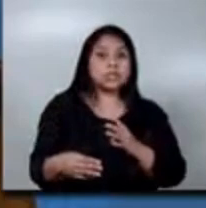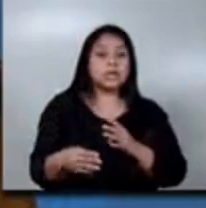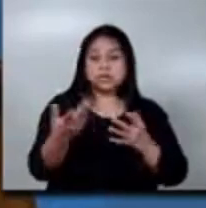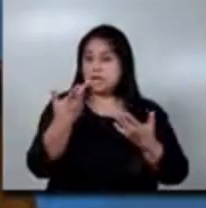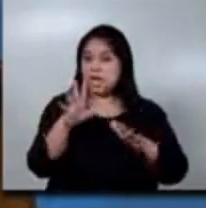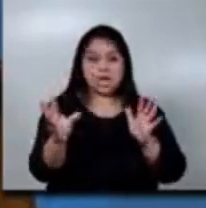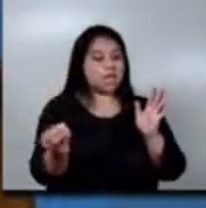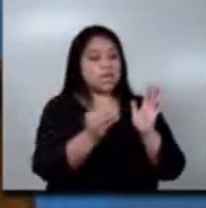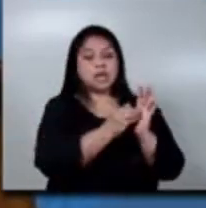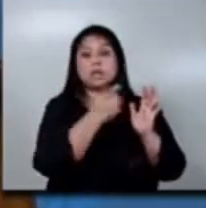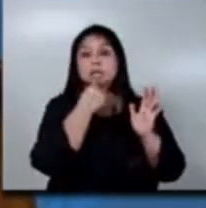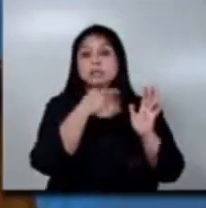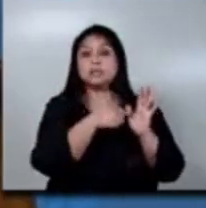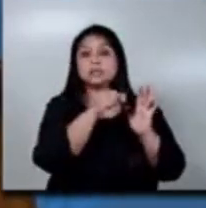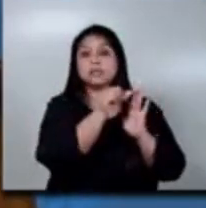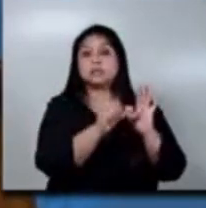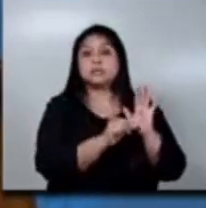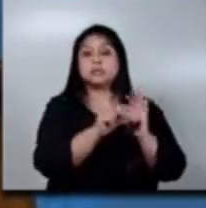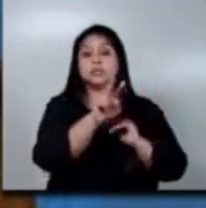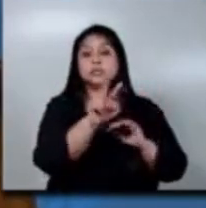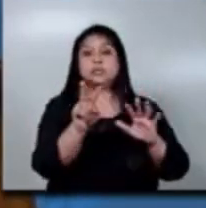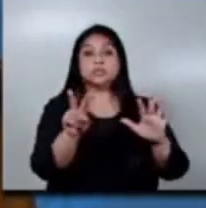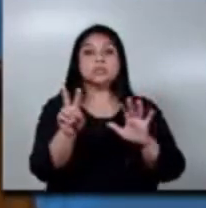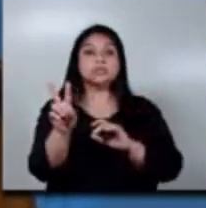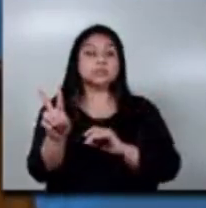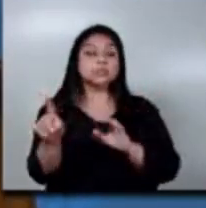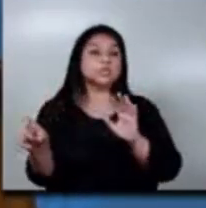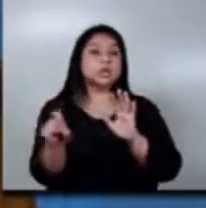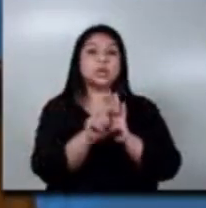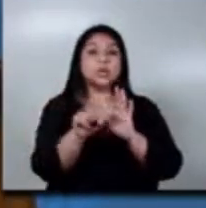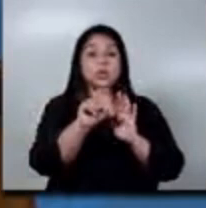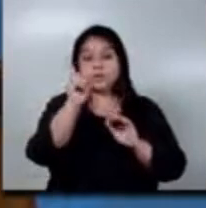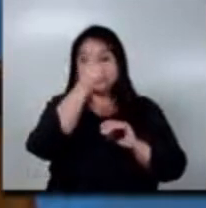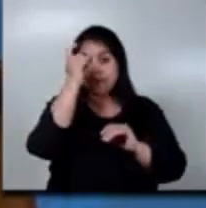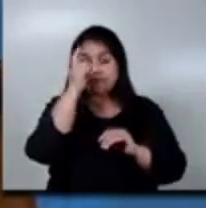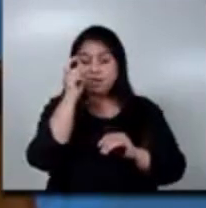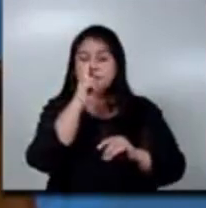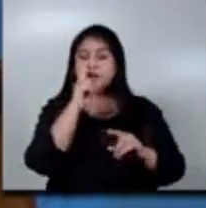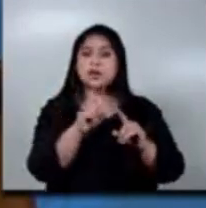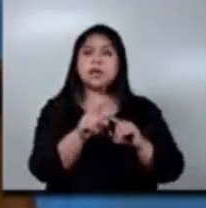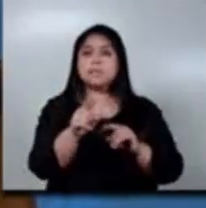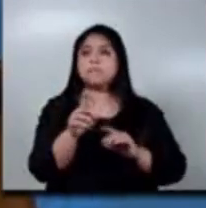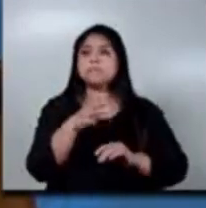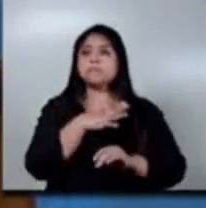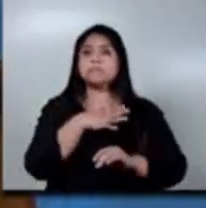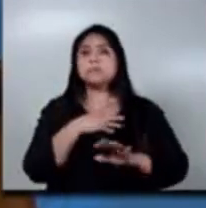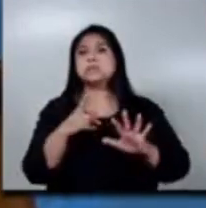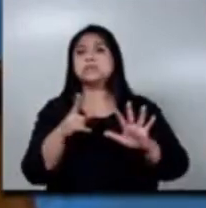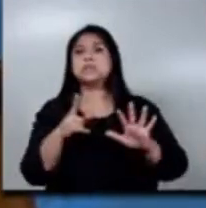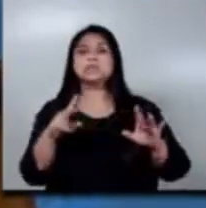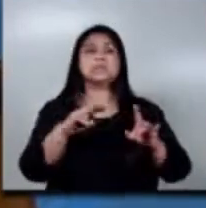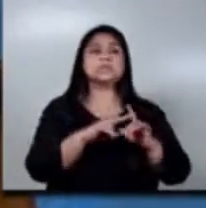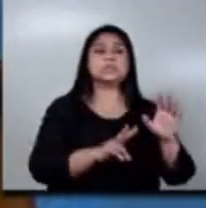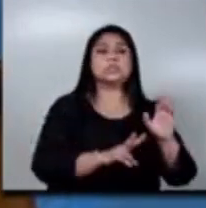regulada según el artículo doscientos setenta y dos del código de trabajo y que puede estar entre los seis y los doce